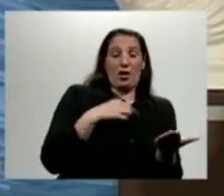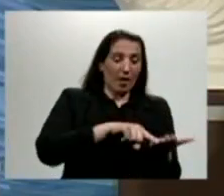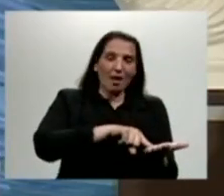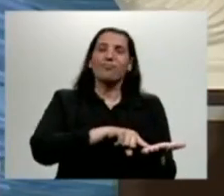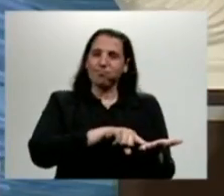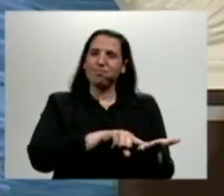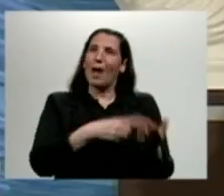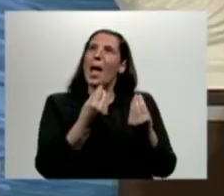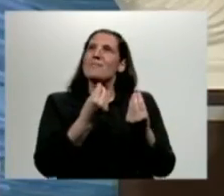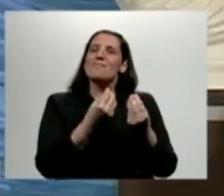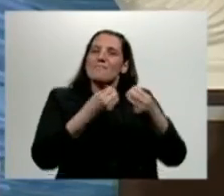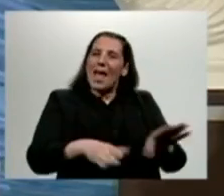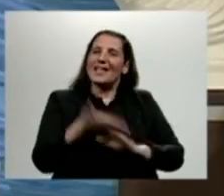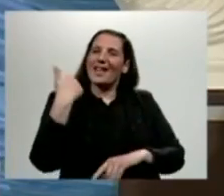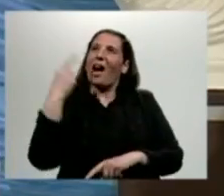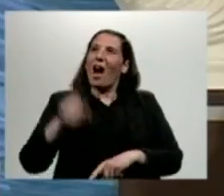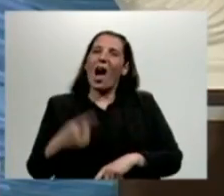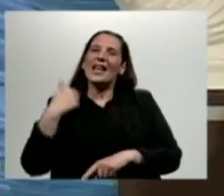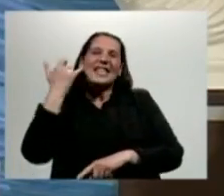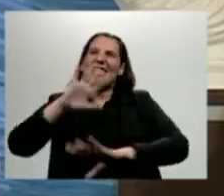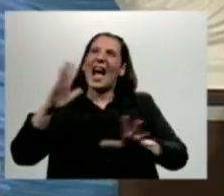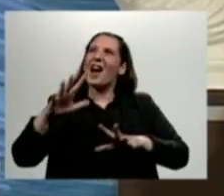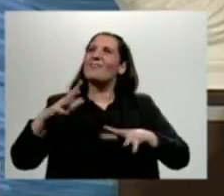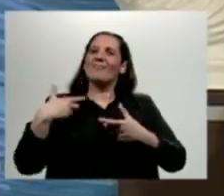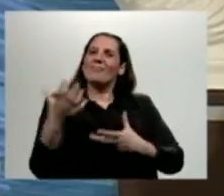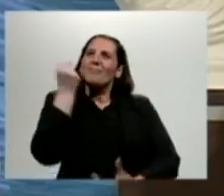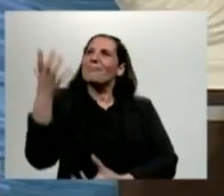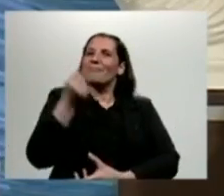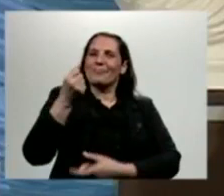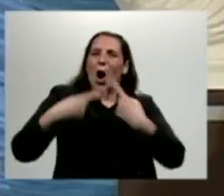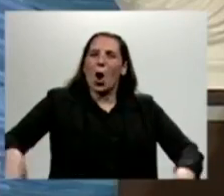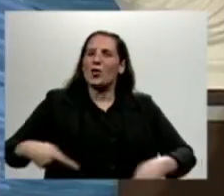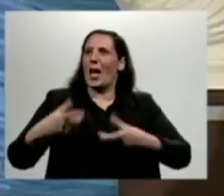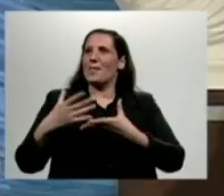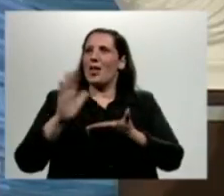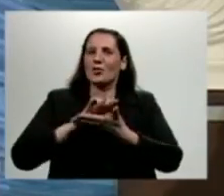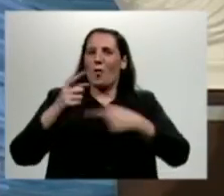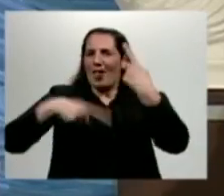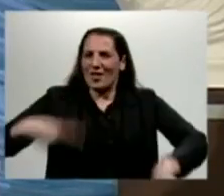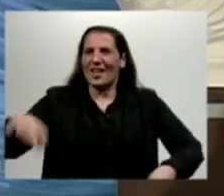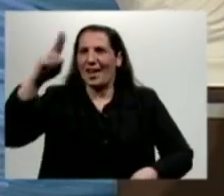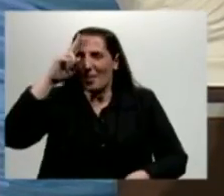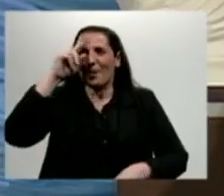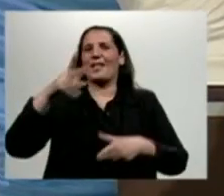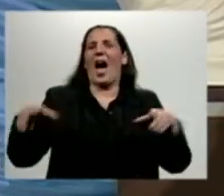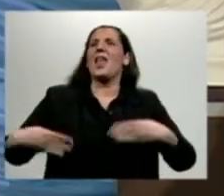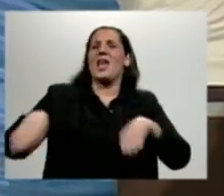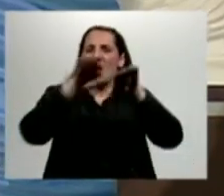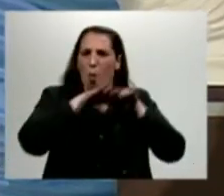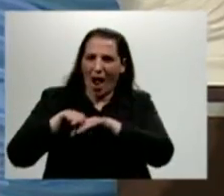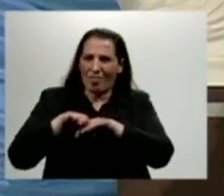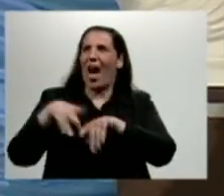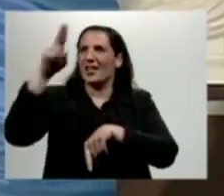sociales, políticas, de igualdad y diversidad que hemos logrado en estos años, para que queden